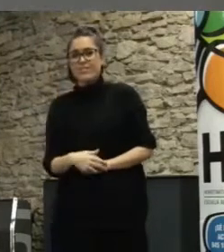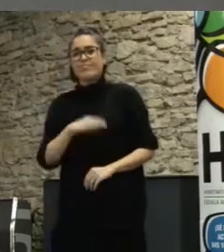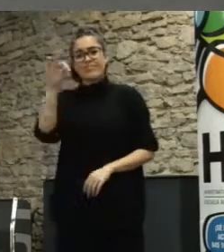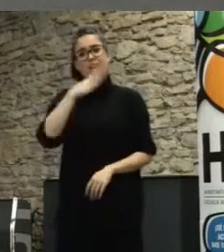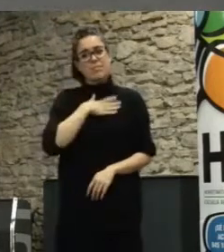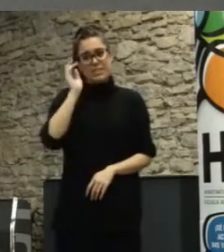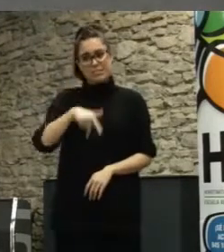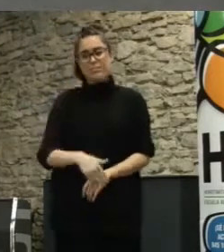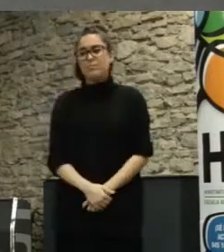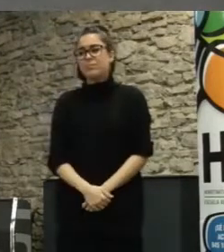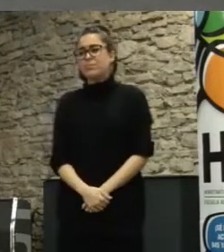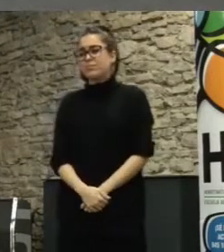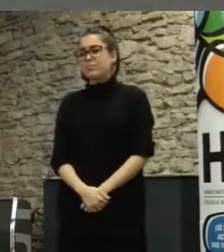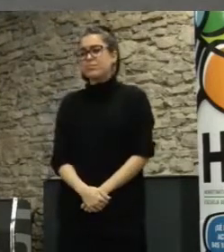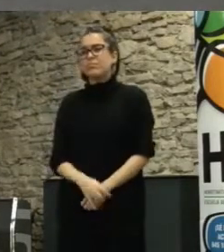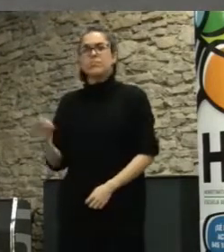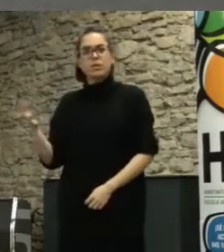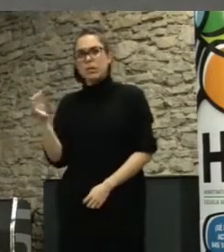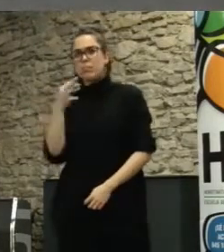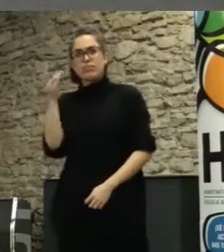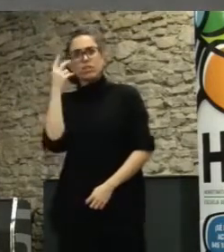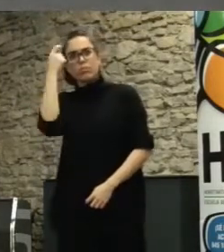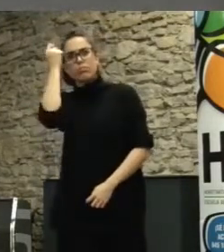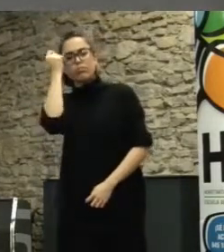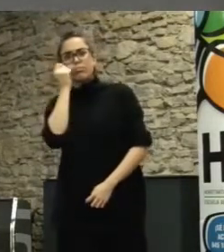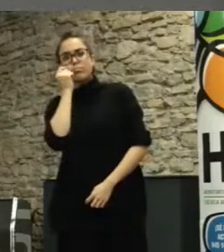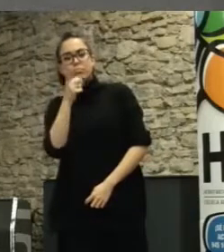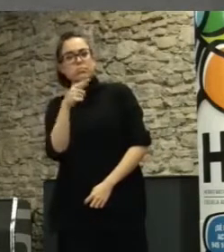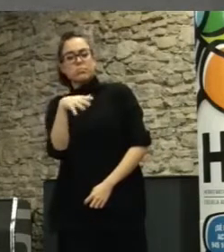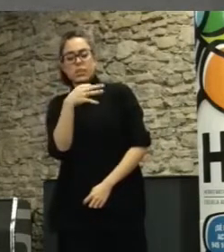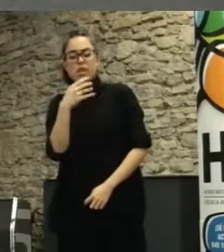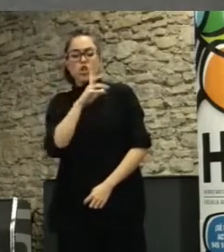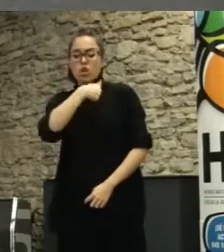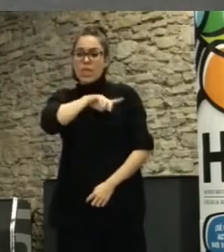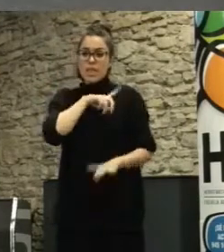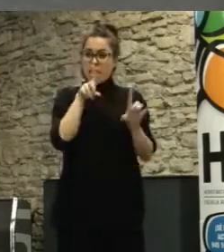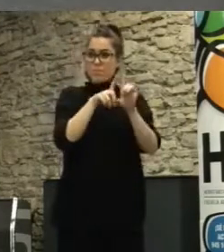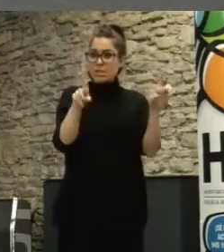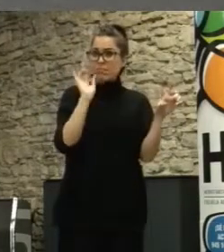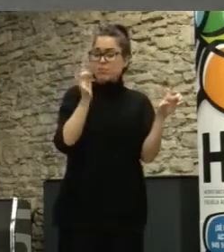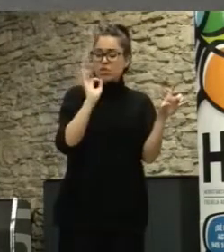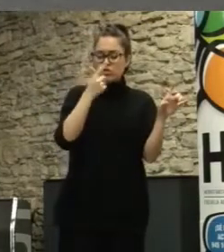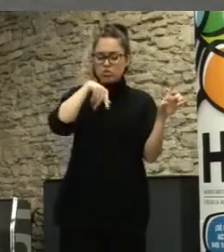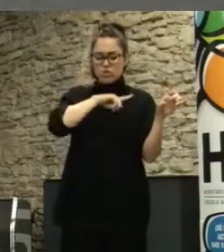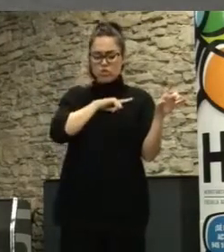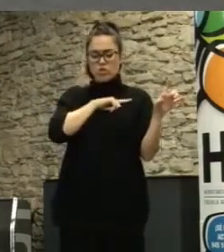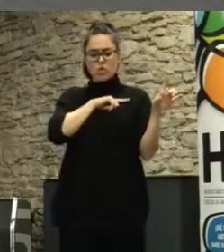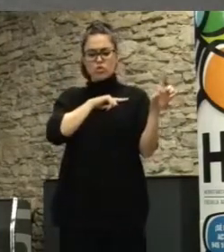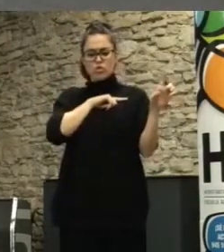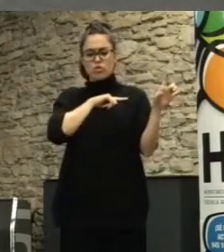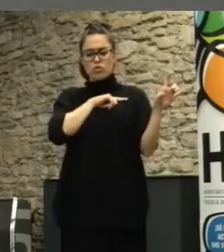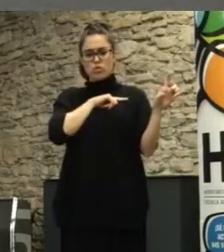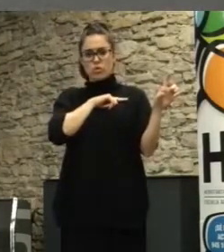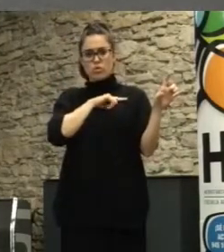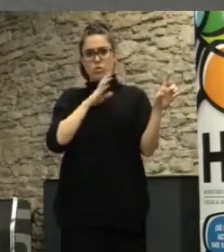la verdad pero sería espectacular bueno la verdad es que mira Medialaz Prado es verdad que empezó por un ecosistema muy concreto la